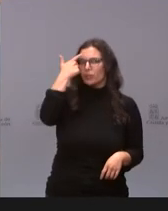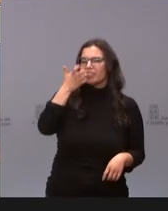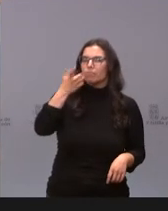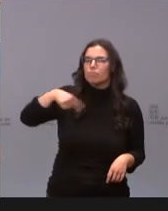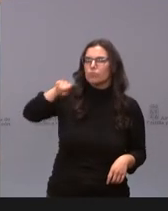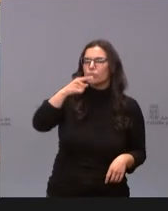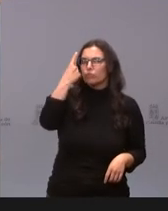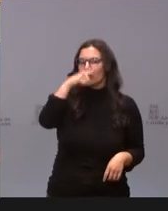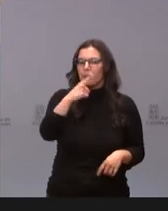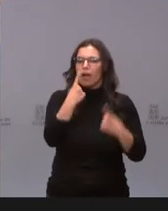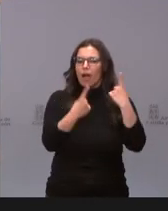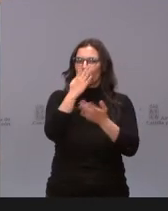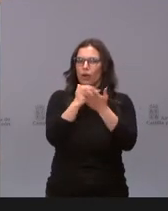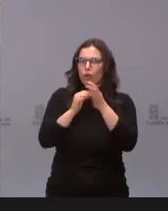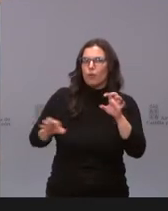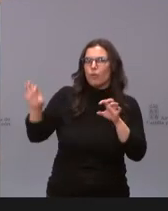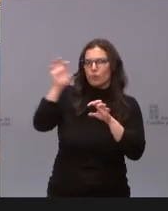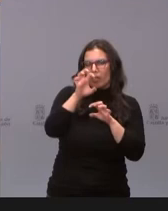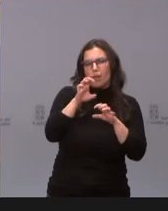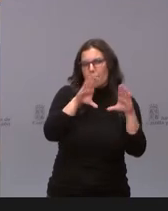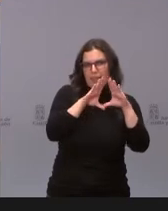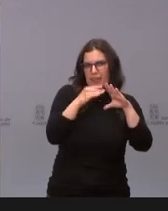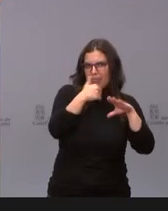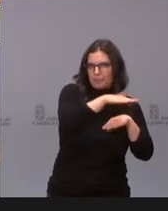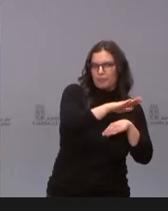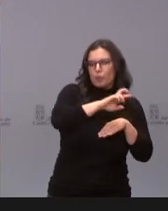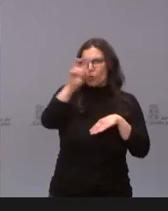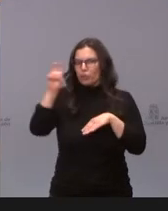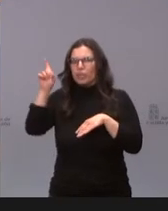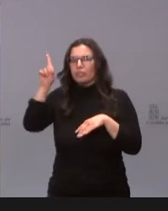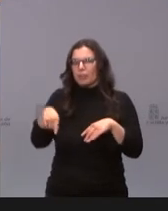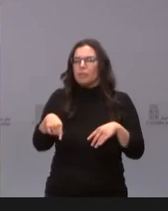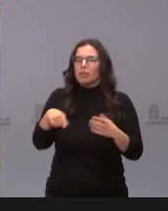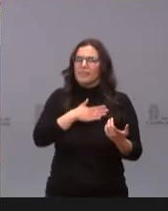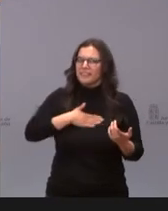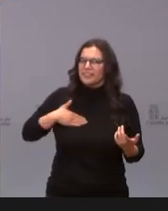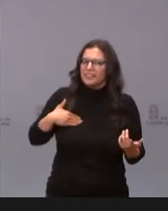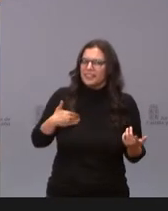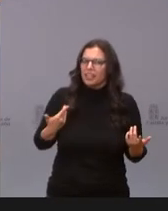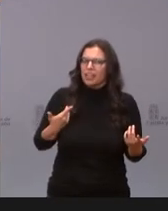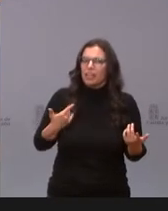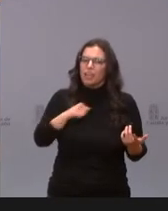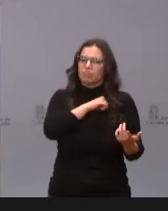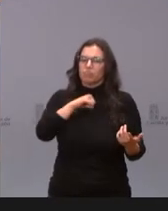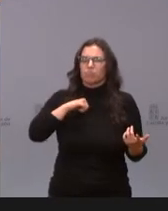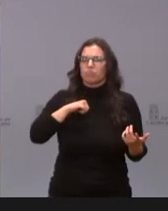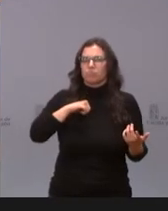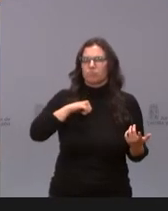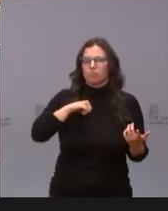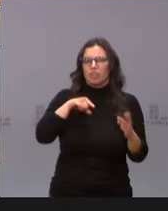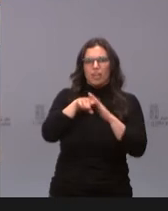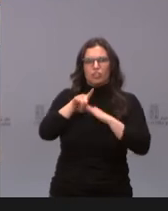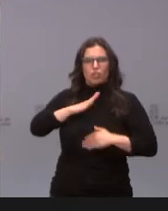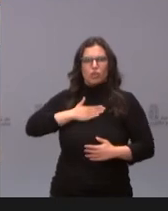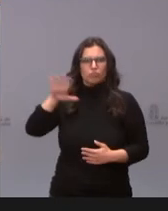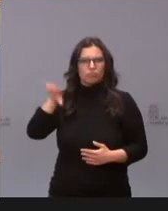que algunas comunidades autónomas, además de Madrid, se hayan mostrado favorables a hacer ese tipo de compras.